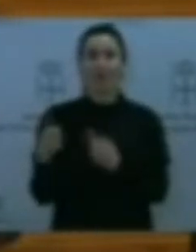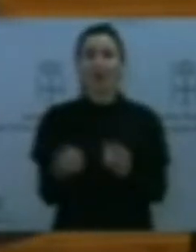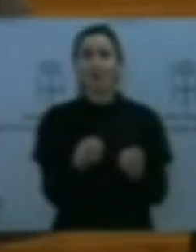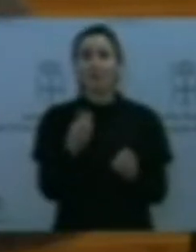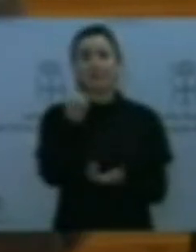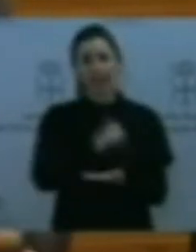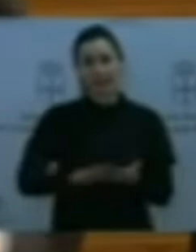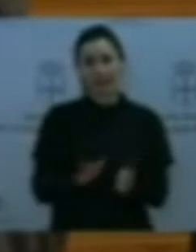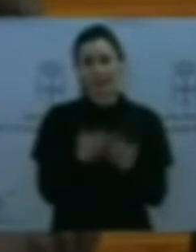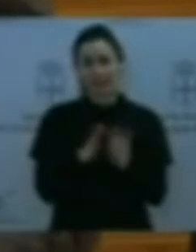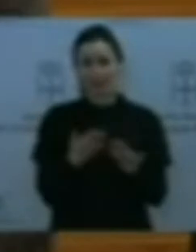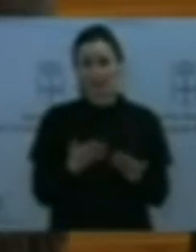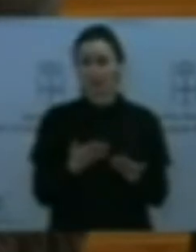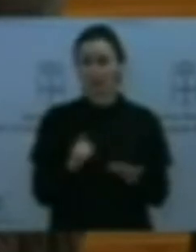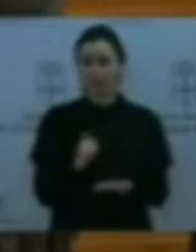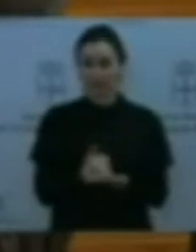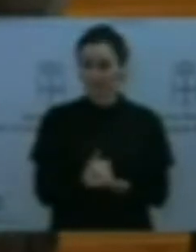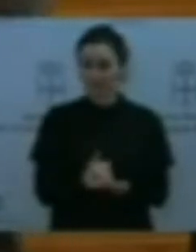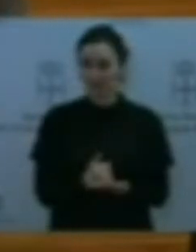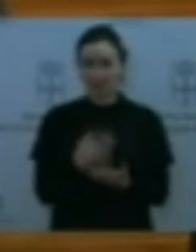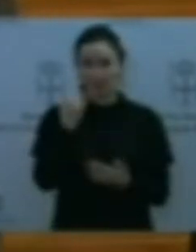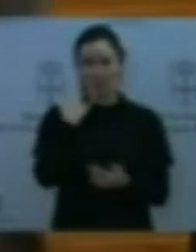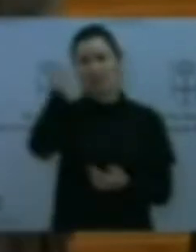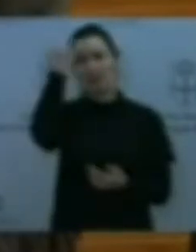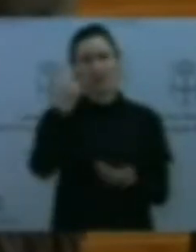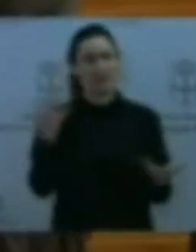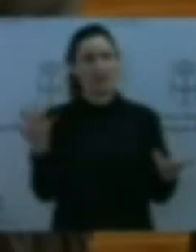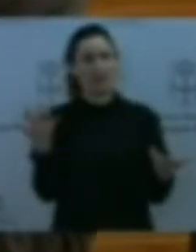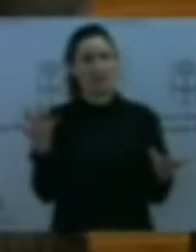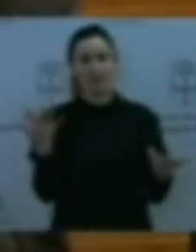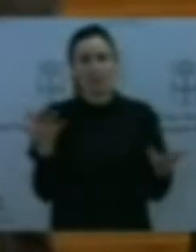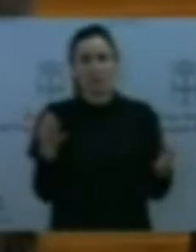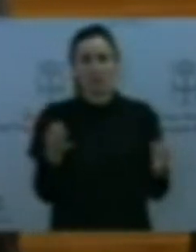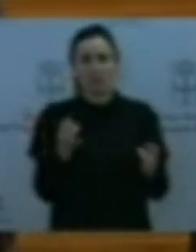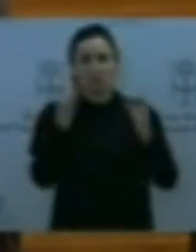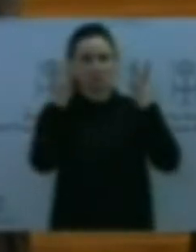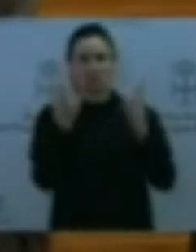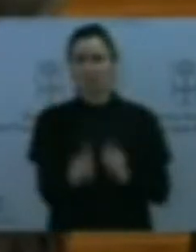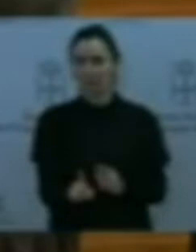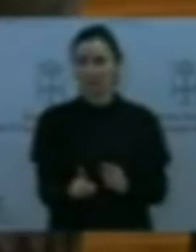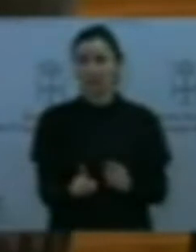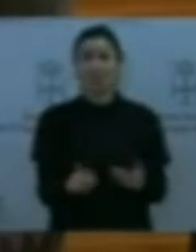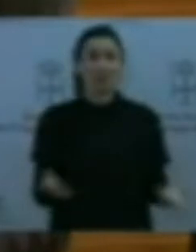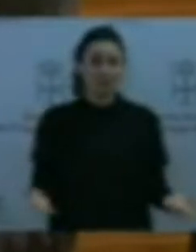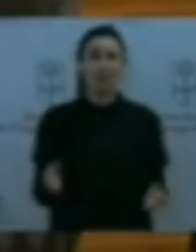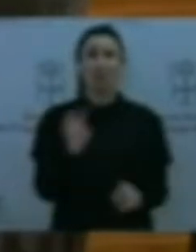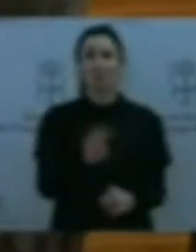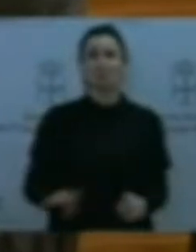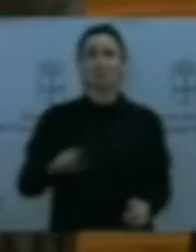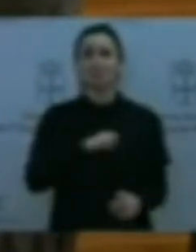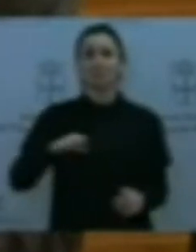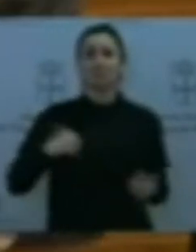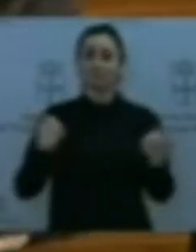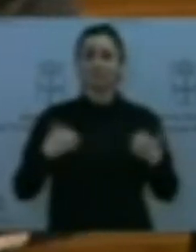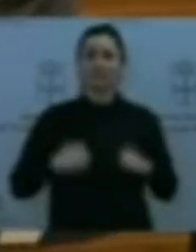extrambótica de este grupo parlamentario, no, es que ya se ha aprobado en otras comunidades autónomas. Ya se ha aprobado en la Comunidad de Madrid, ya se ha aprobado en Murcia, ya se ha